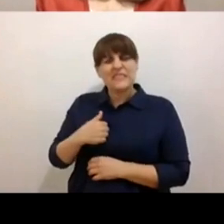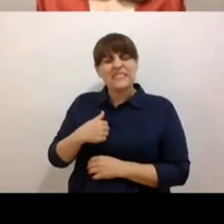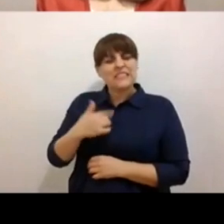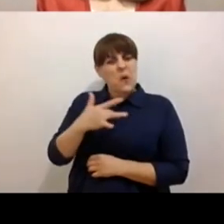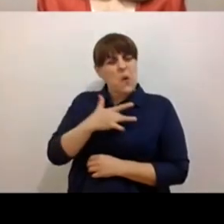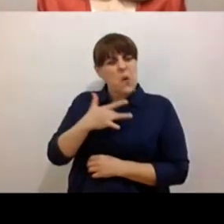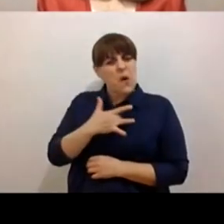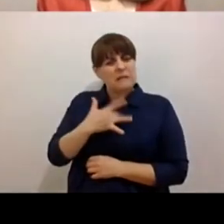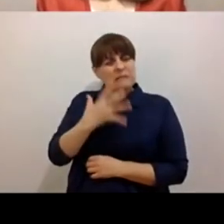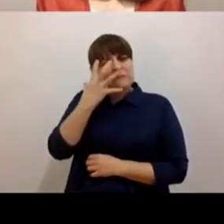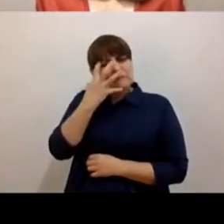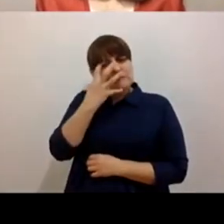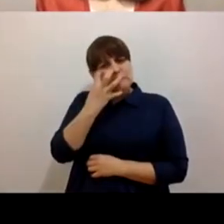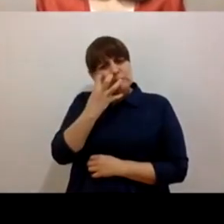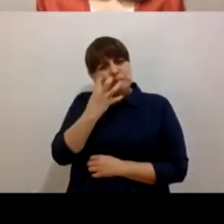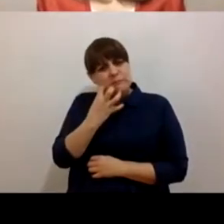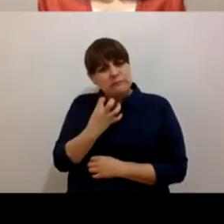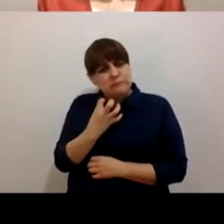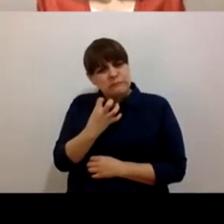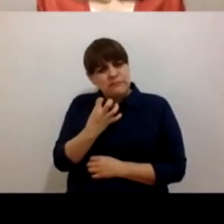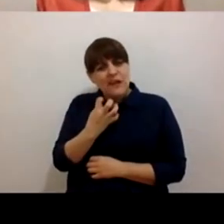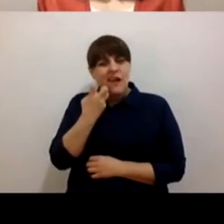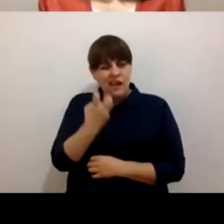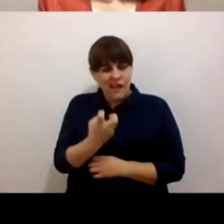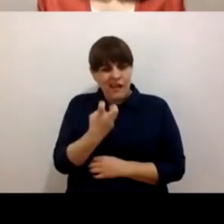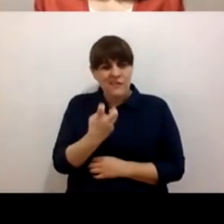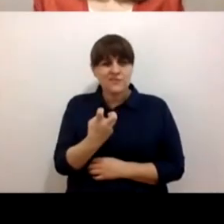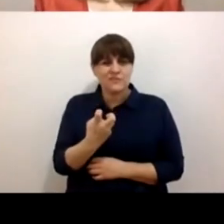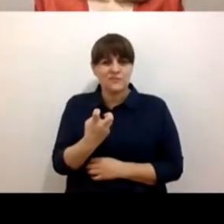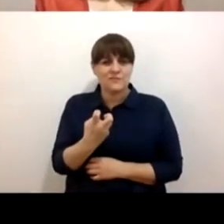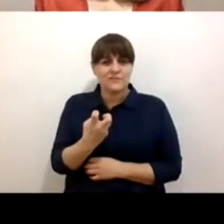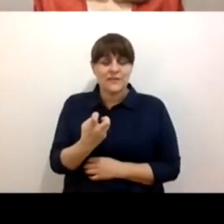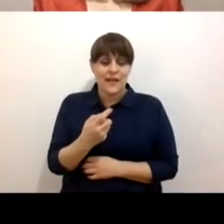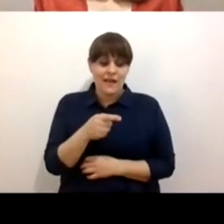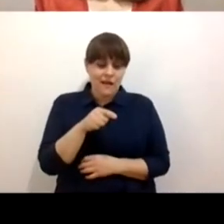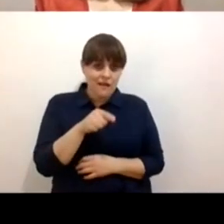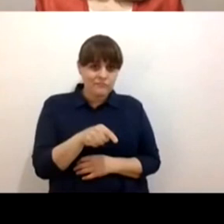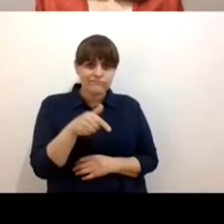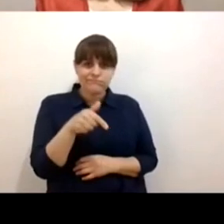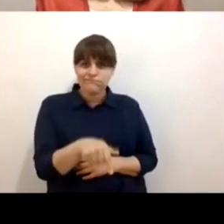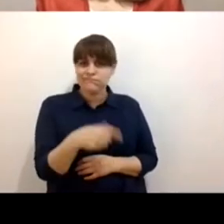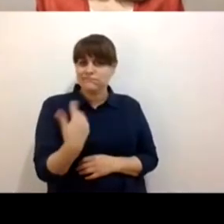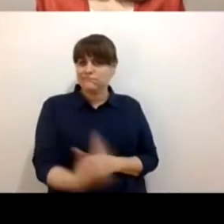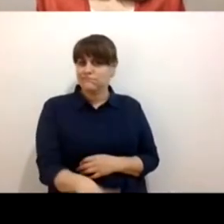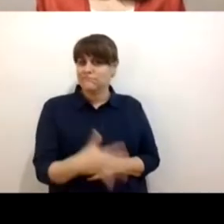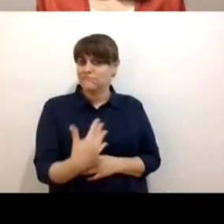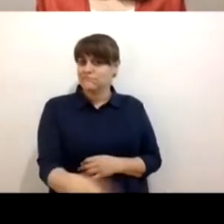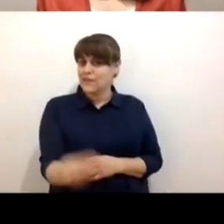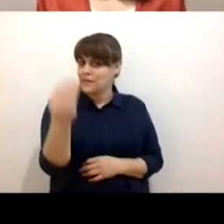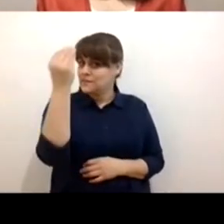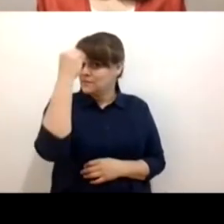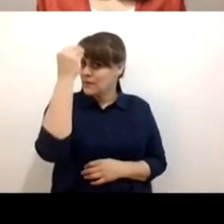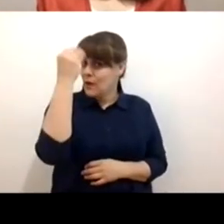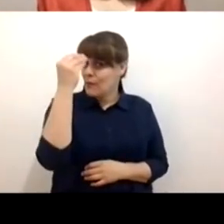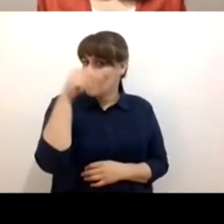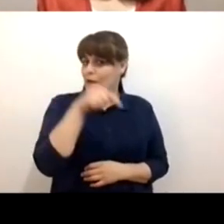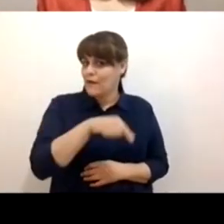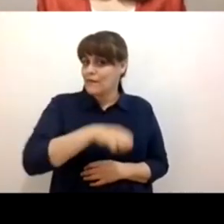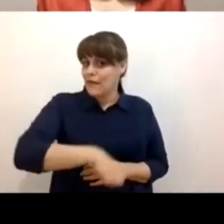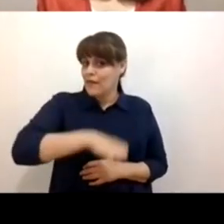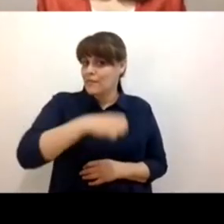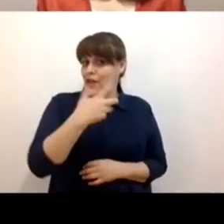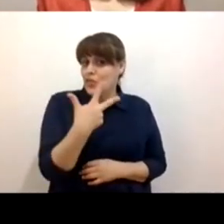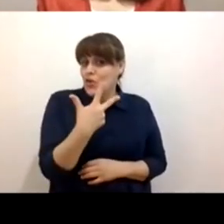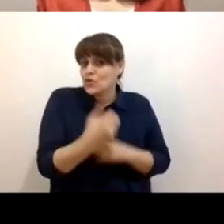cuando algo triste pasa. Y es desde esta sabiduría existencial de esta niña de ocho años que